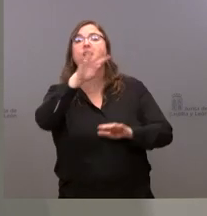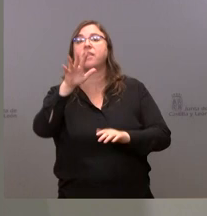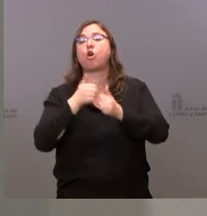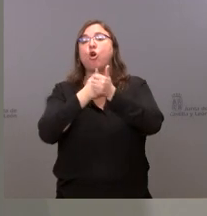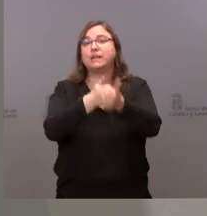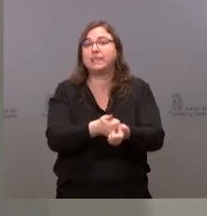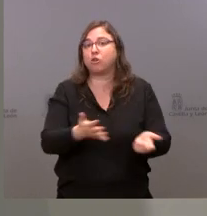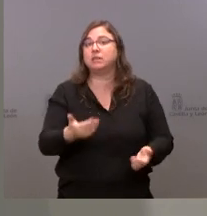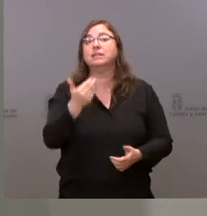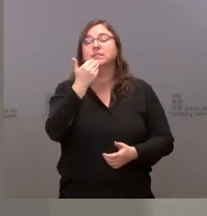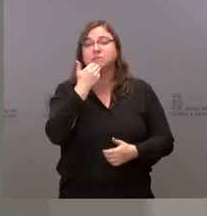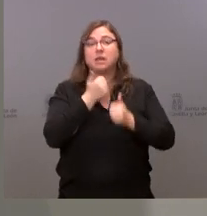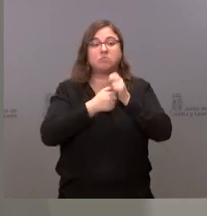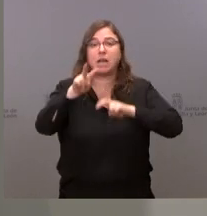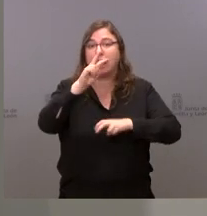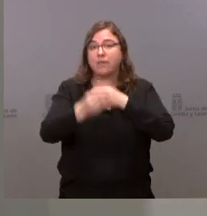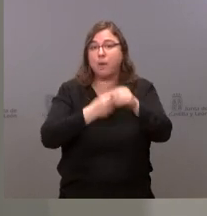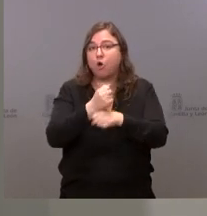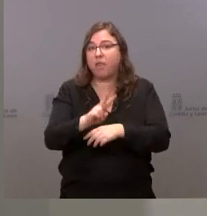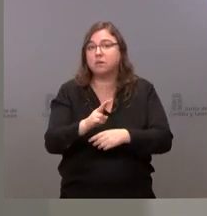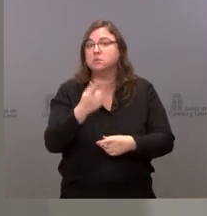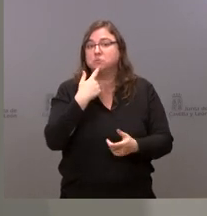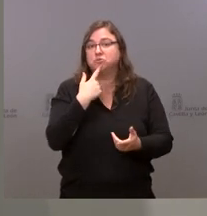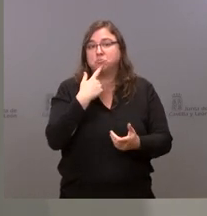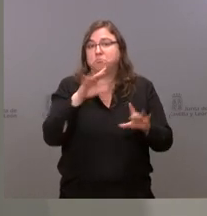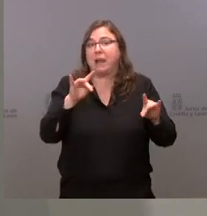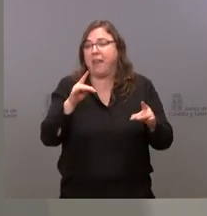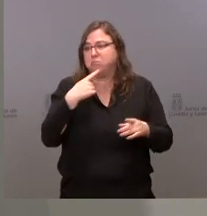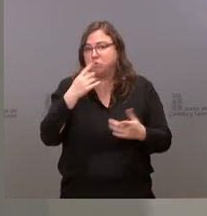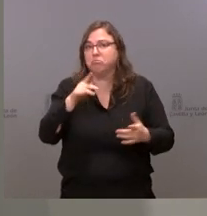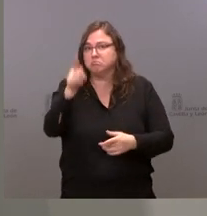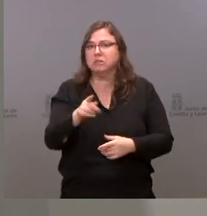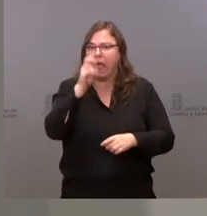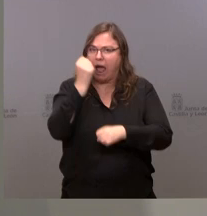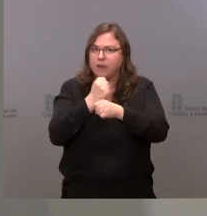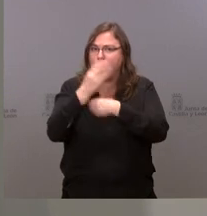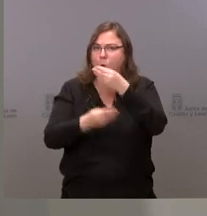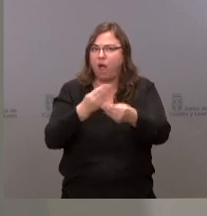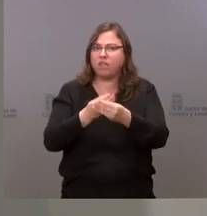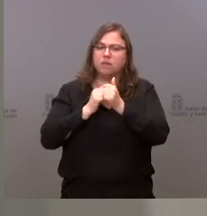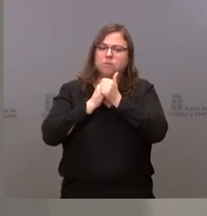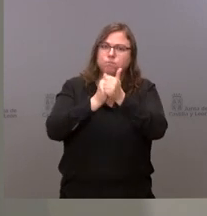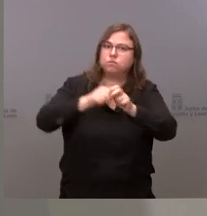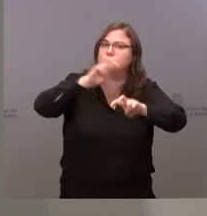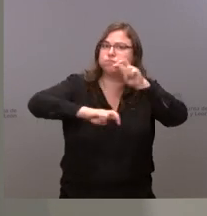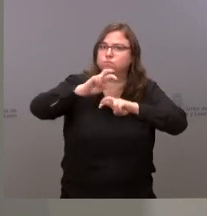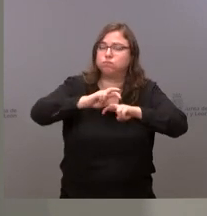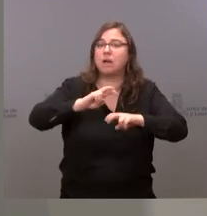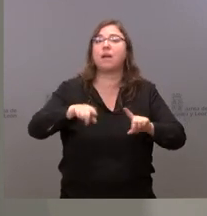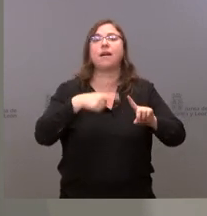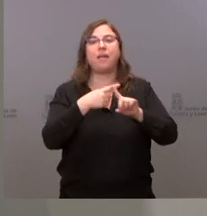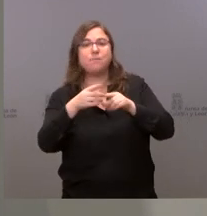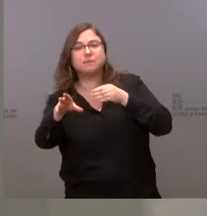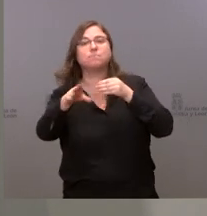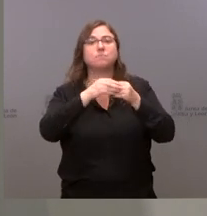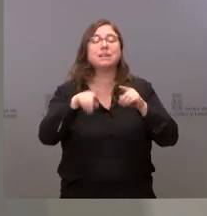Si estos rastreadores no realizarán su tarea, no tendrían ninguna función. Efectivamente, es una función de rastreo que, además, vamos a incrementar, como le digo, con la